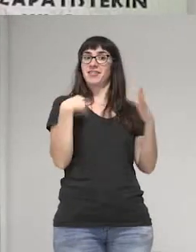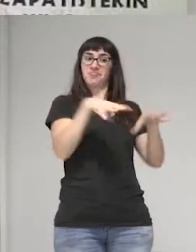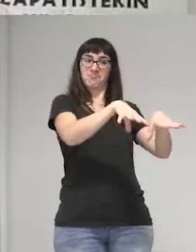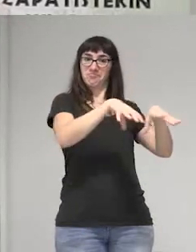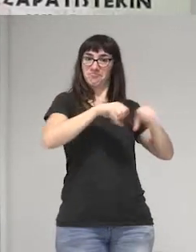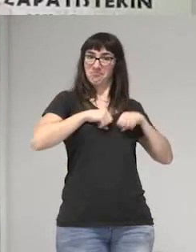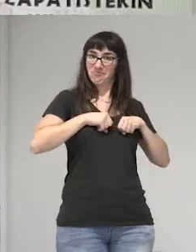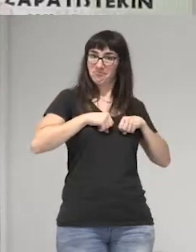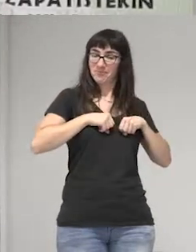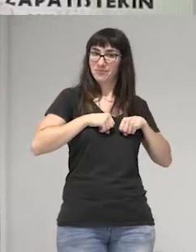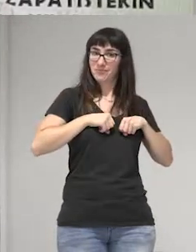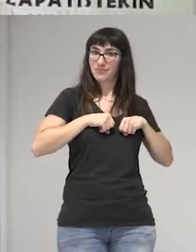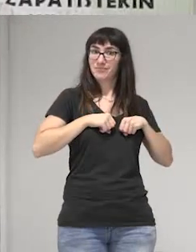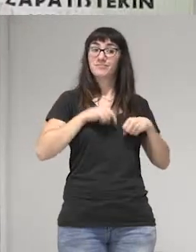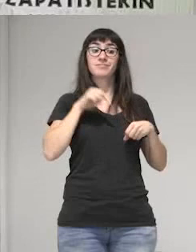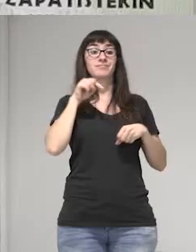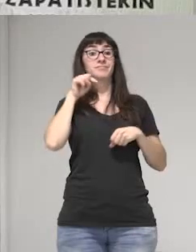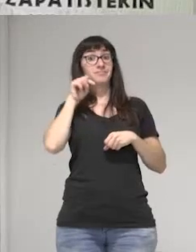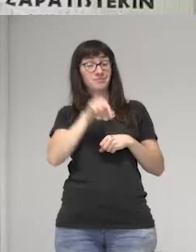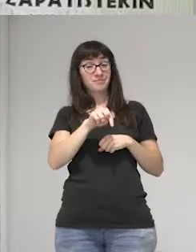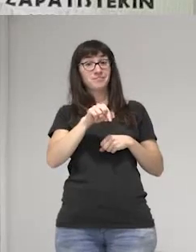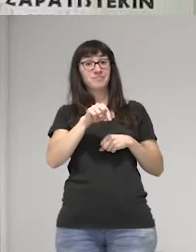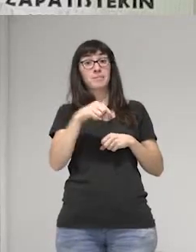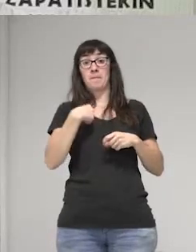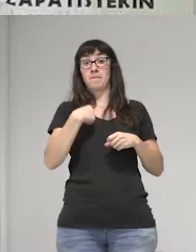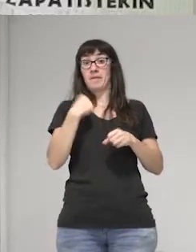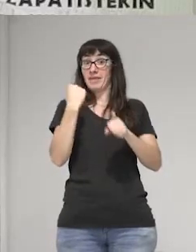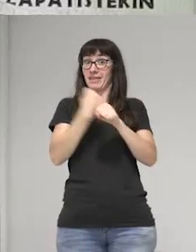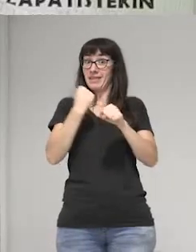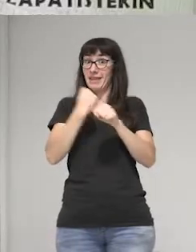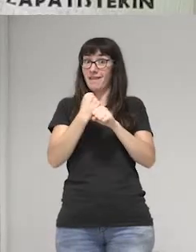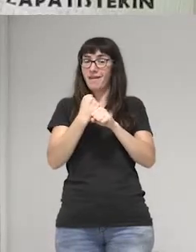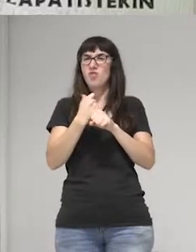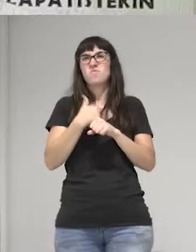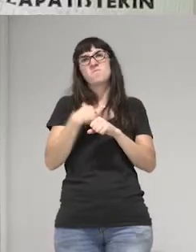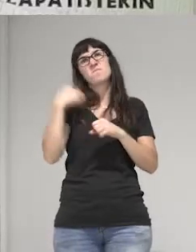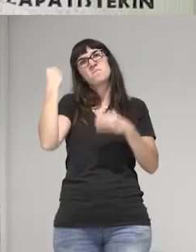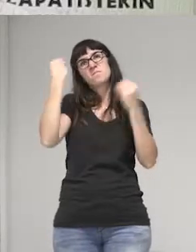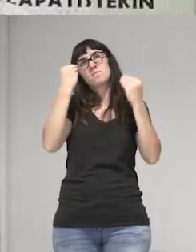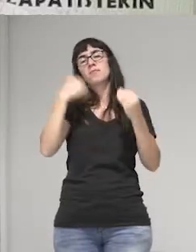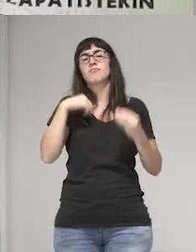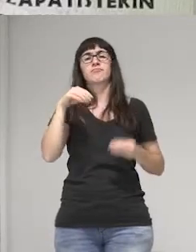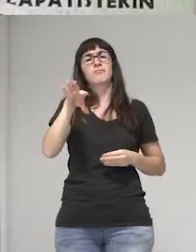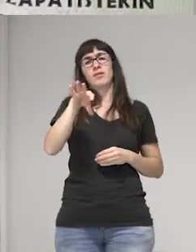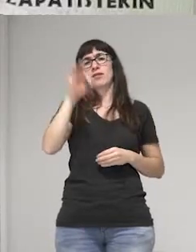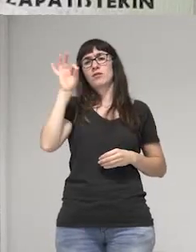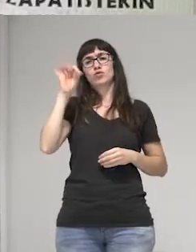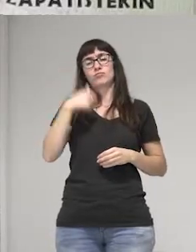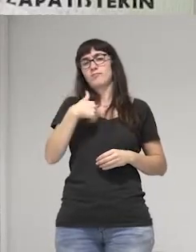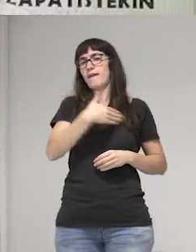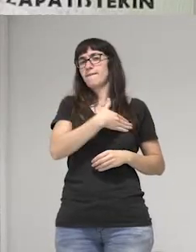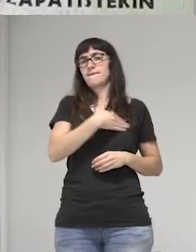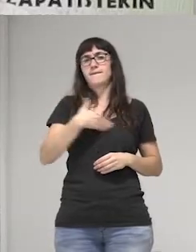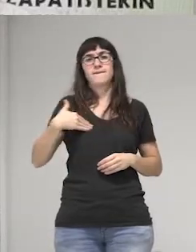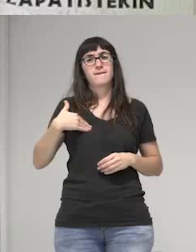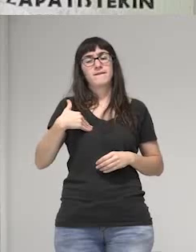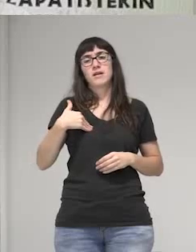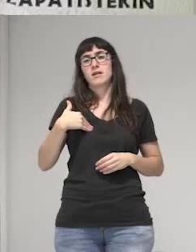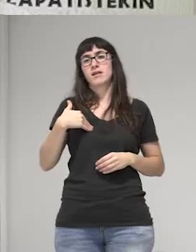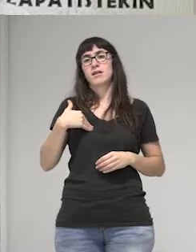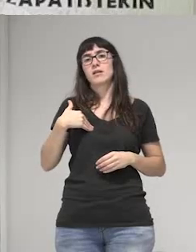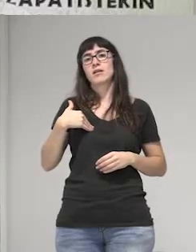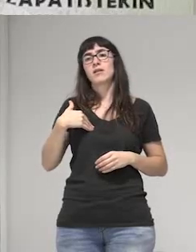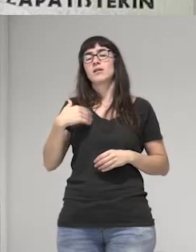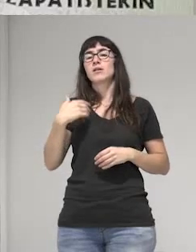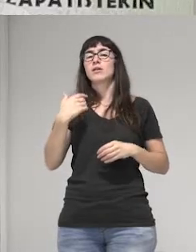tanto, en mi trabajo, yo decidí apoyar y complementar